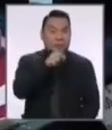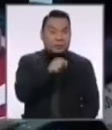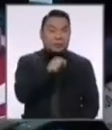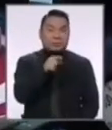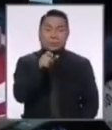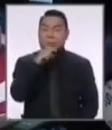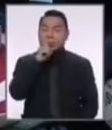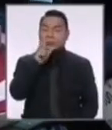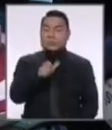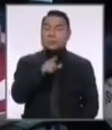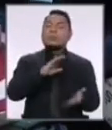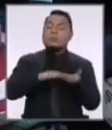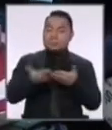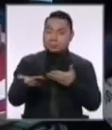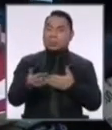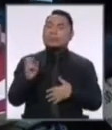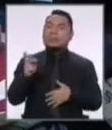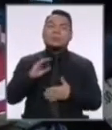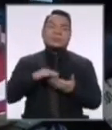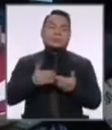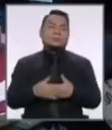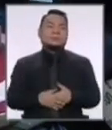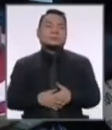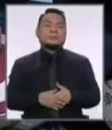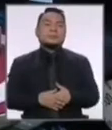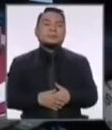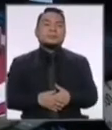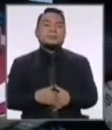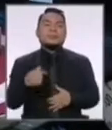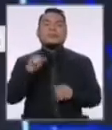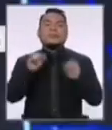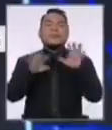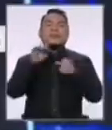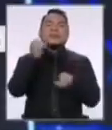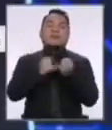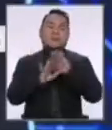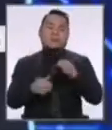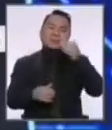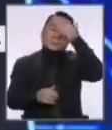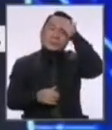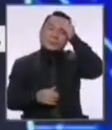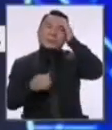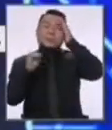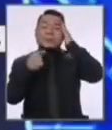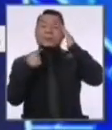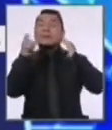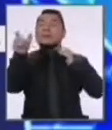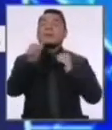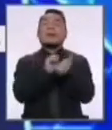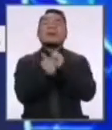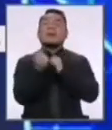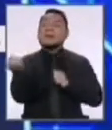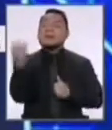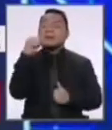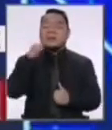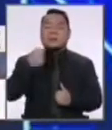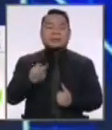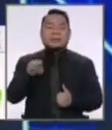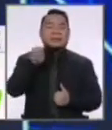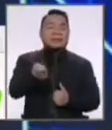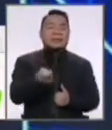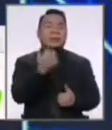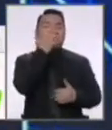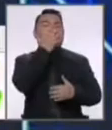¿Candidata? Luego. ¿Sí? Bueno, 14 segundos finales entonces. Sí. Varios candidatos aquí han dicho que van a dar